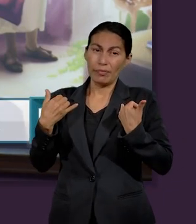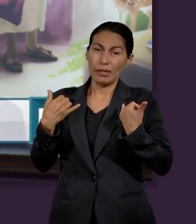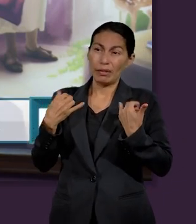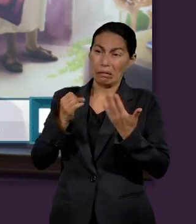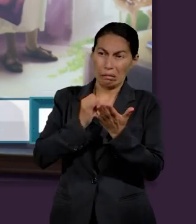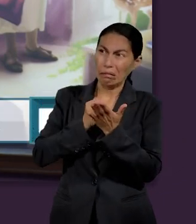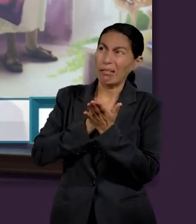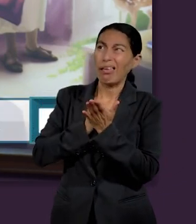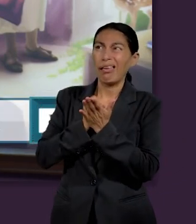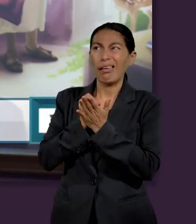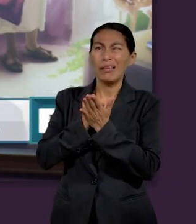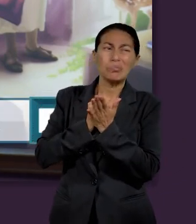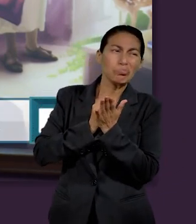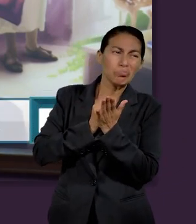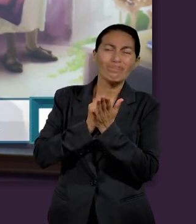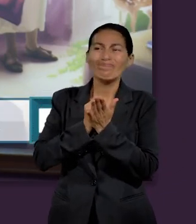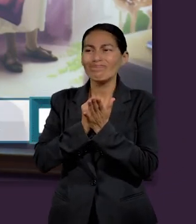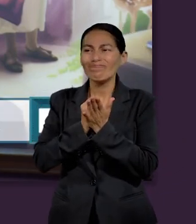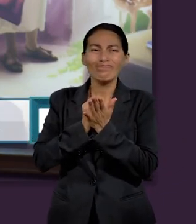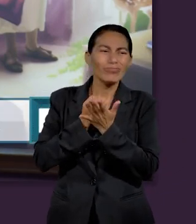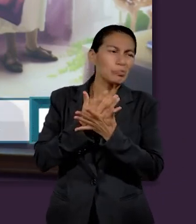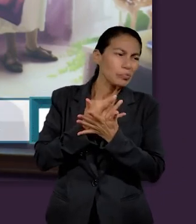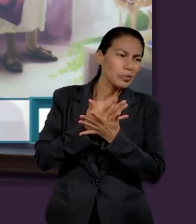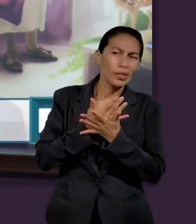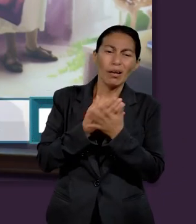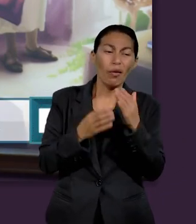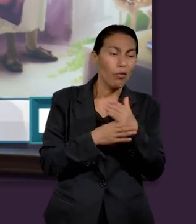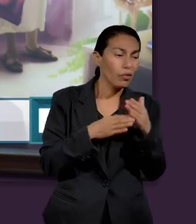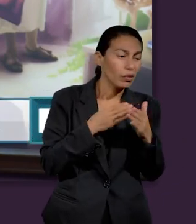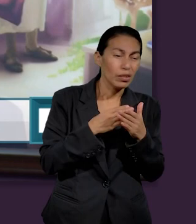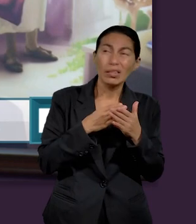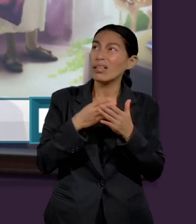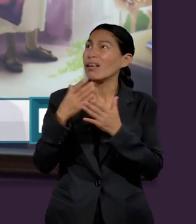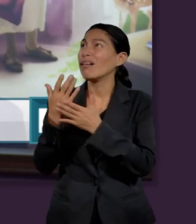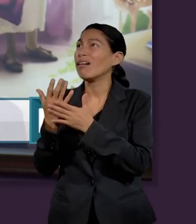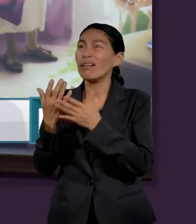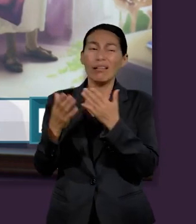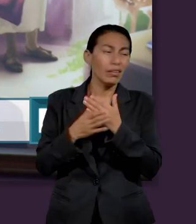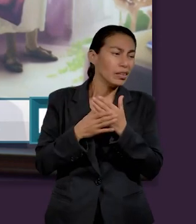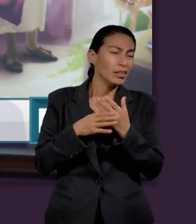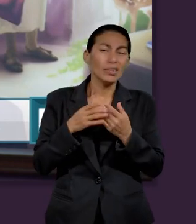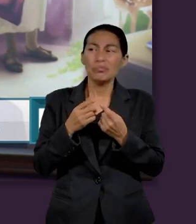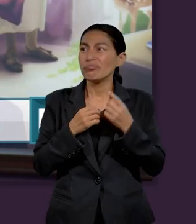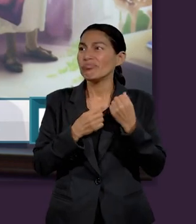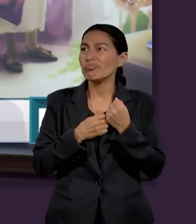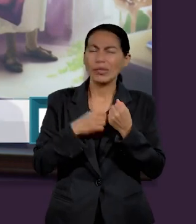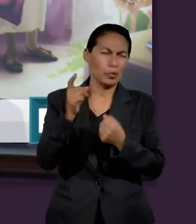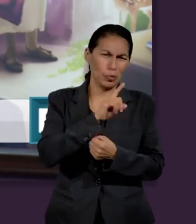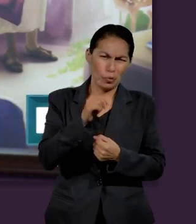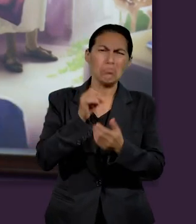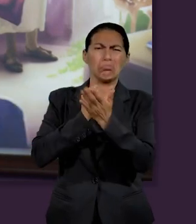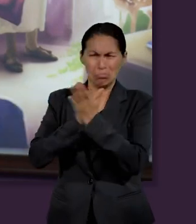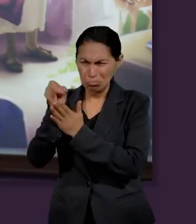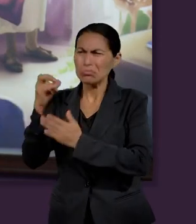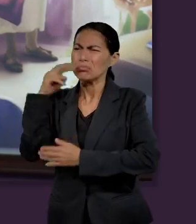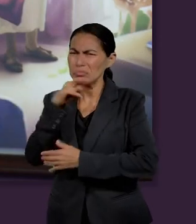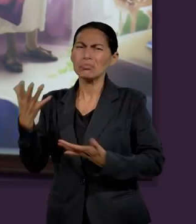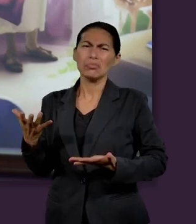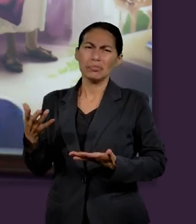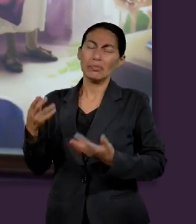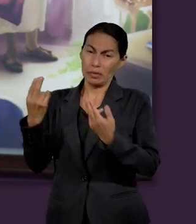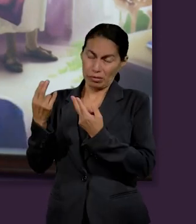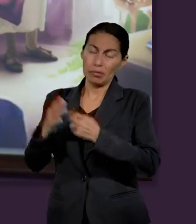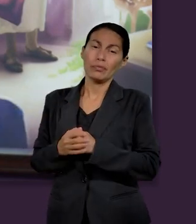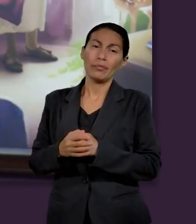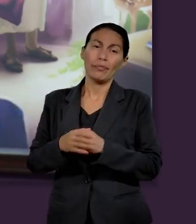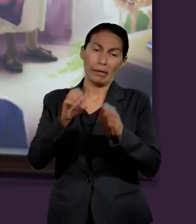debemos de no tardarnos en tomar esa decisión de poner todo nuestro tesoro en las cosas celestiales porque como podemos ver en